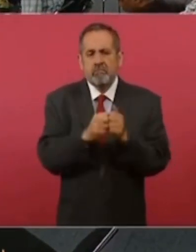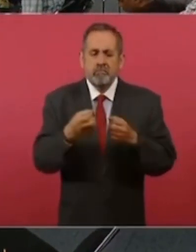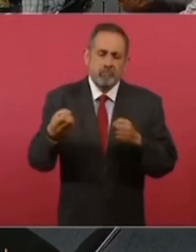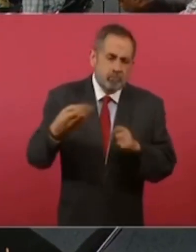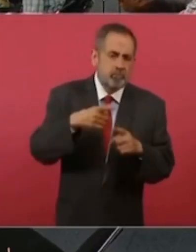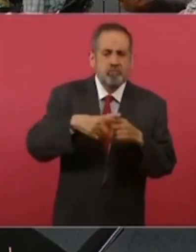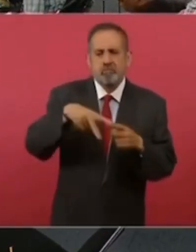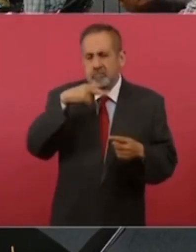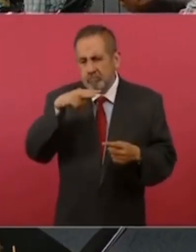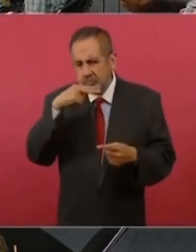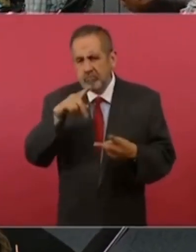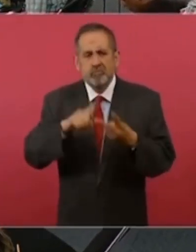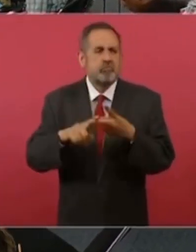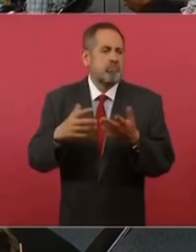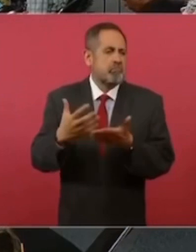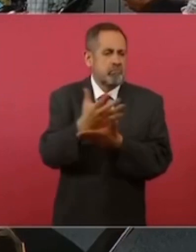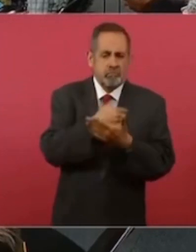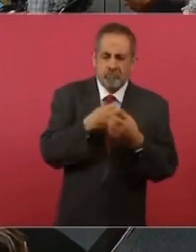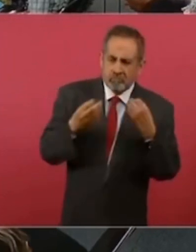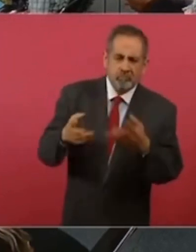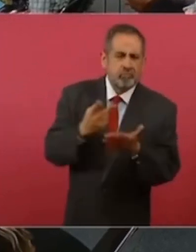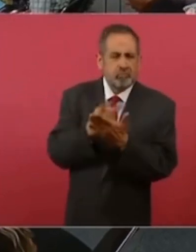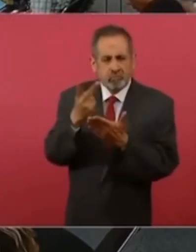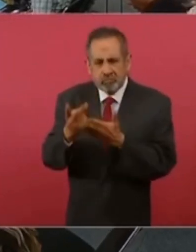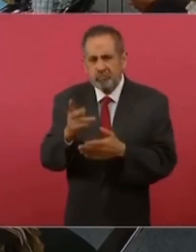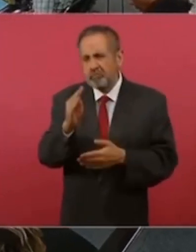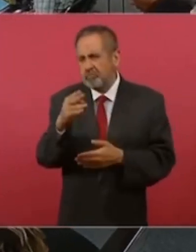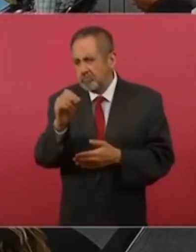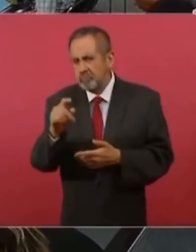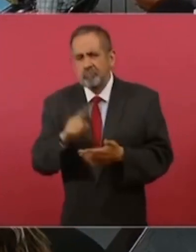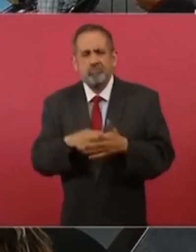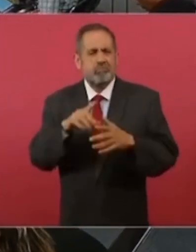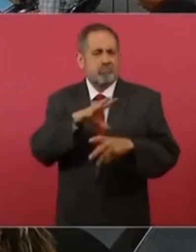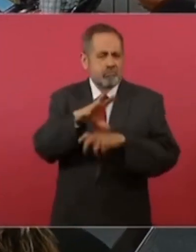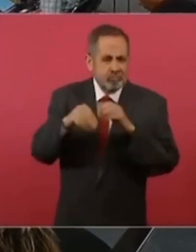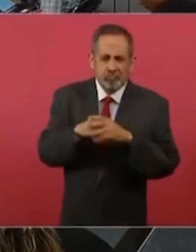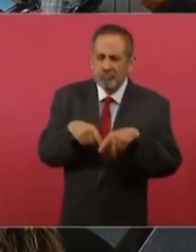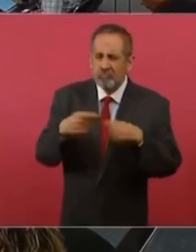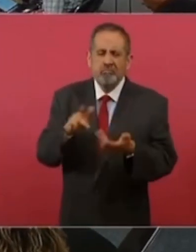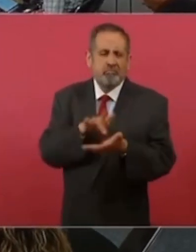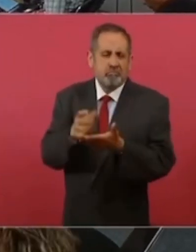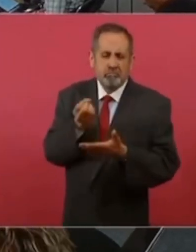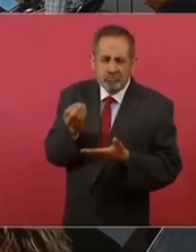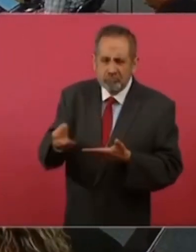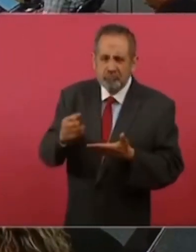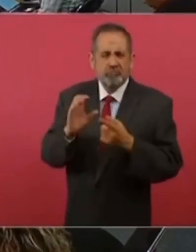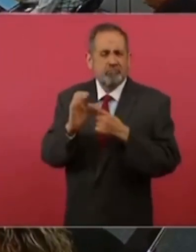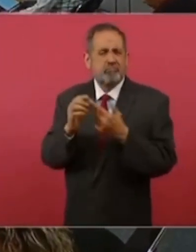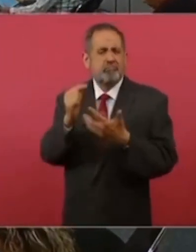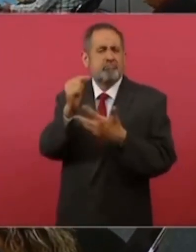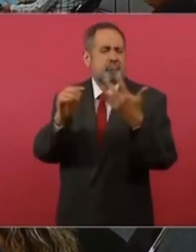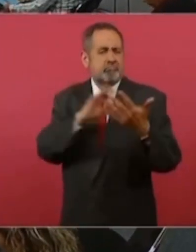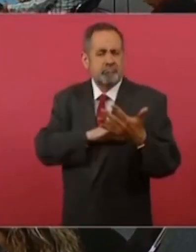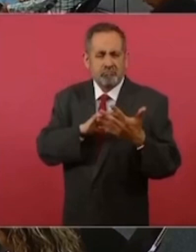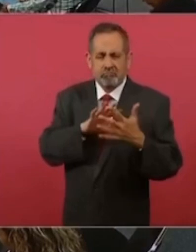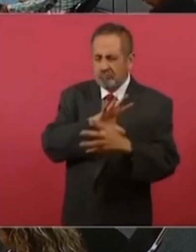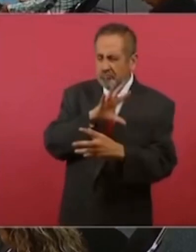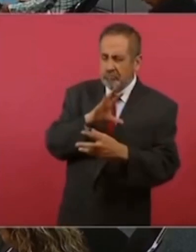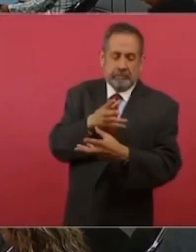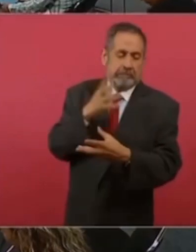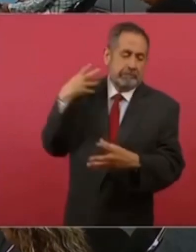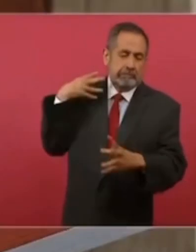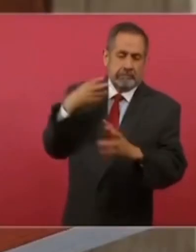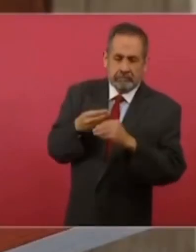aguinaldos, gratificaciones, premios, recompensas, bonos, estímulos, comisiones, compensaciones